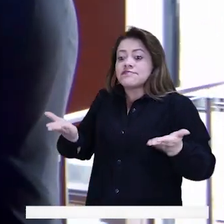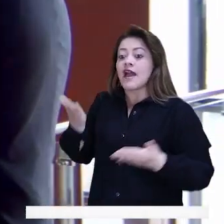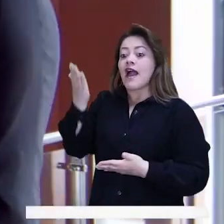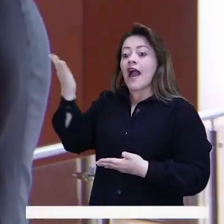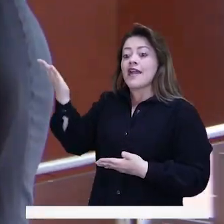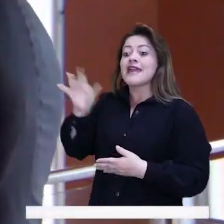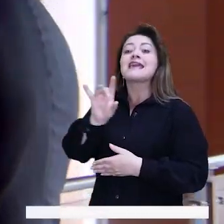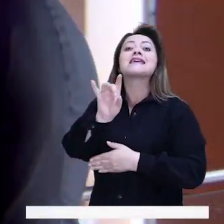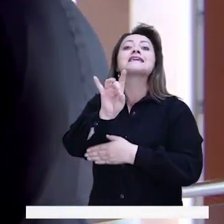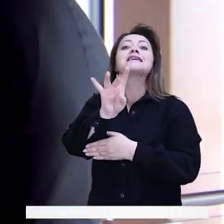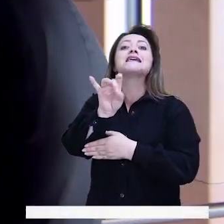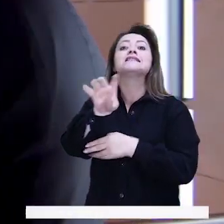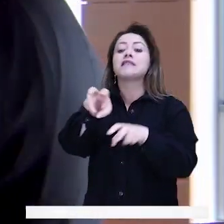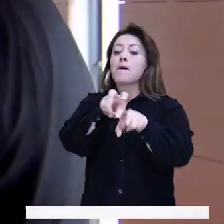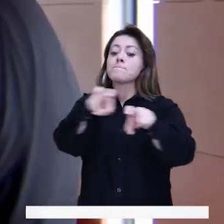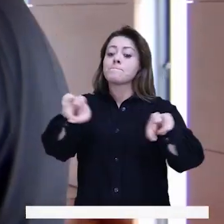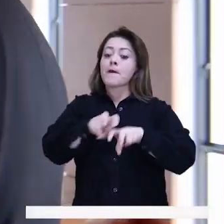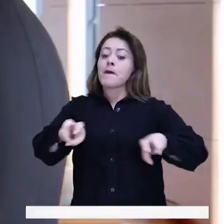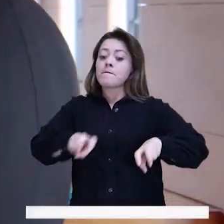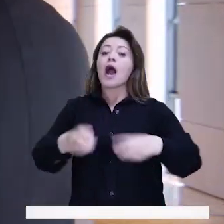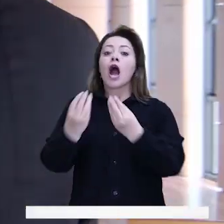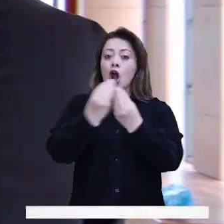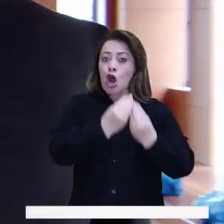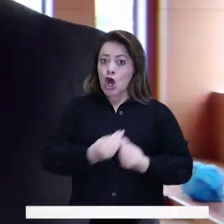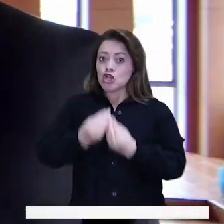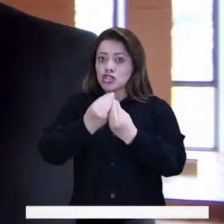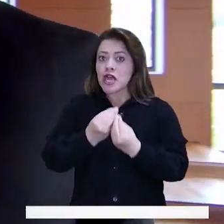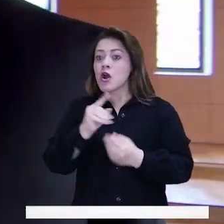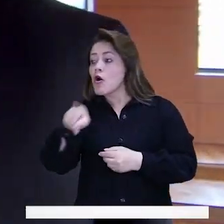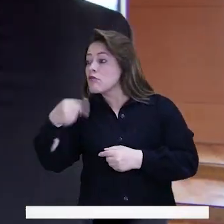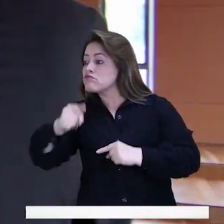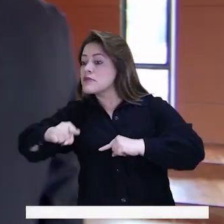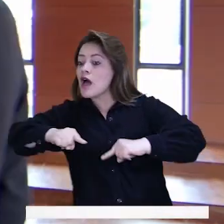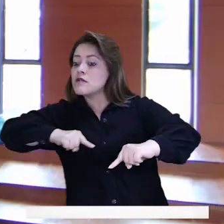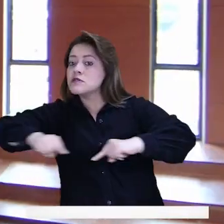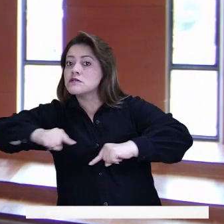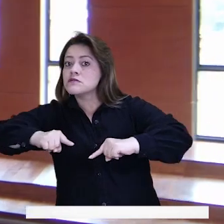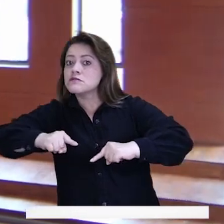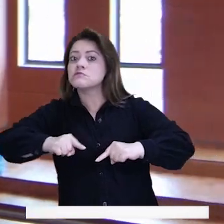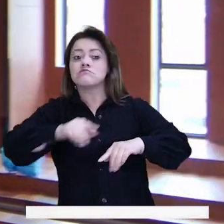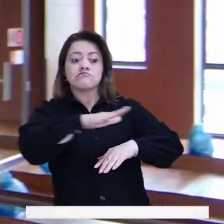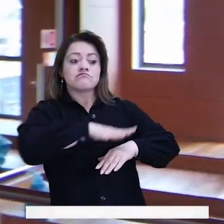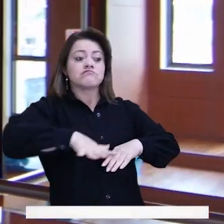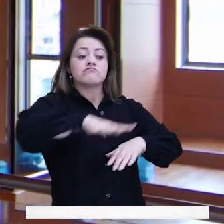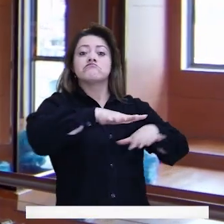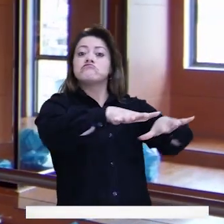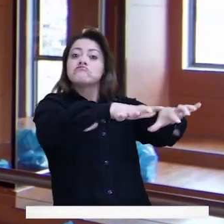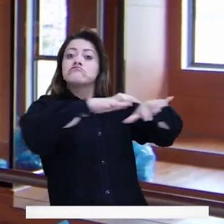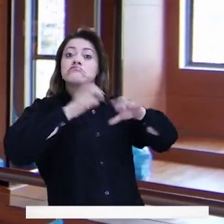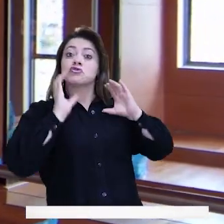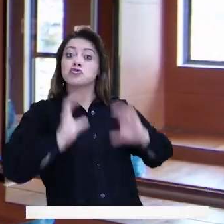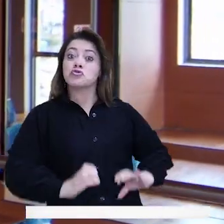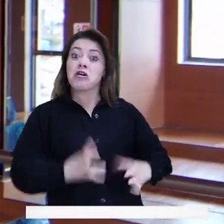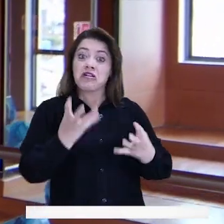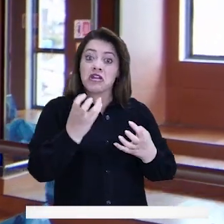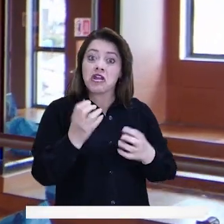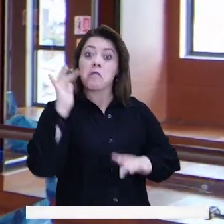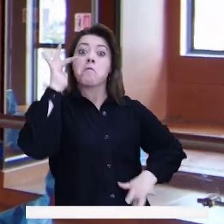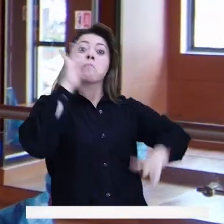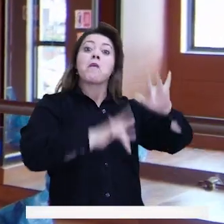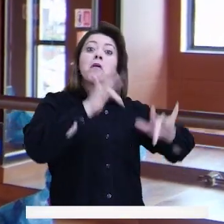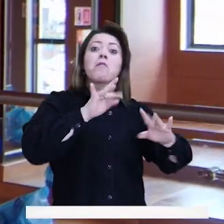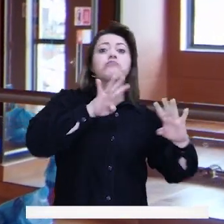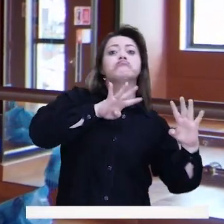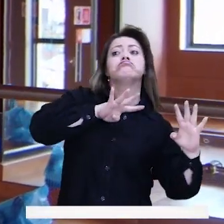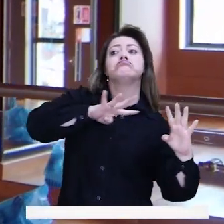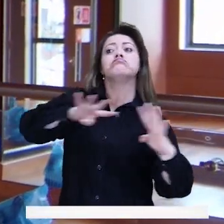vamos a tener los 15 puestos de los concejales, con lo de la administración y obviamente aquí las gradas para que la ciudadanía